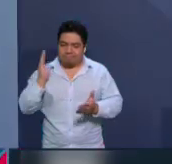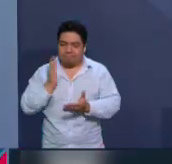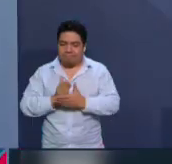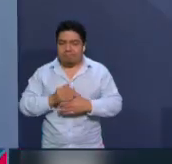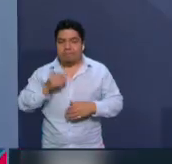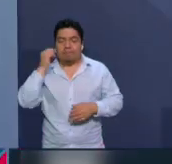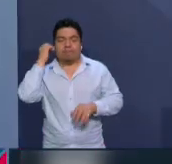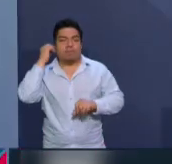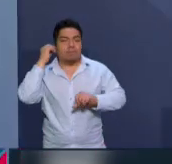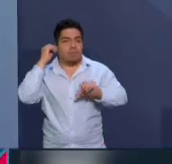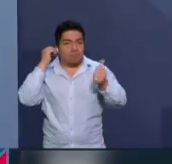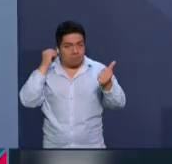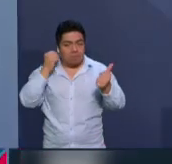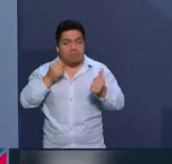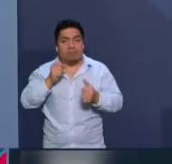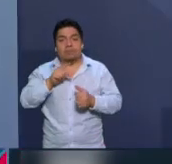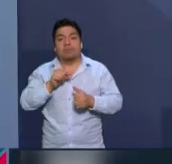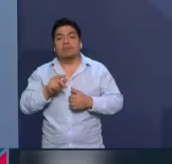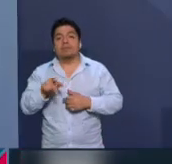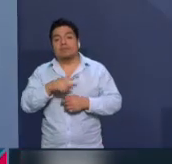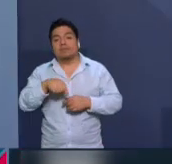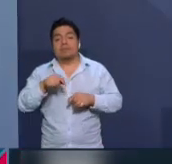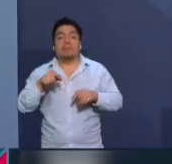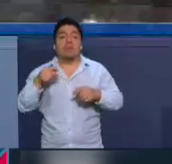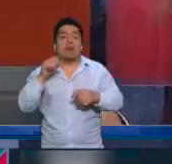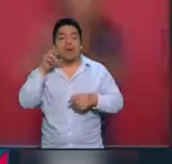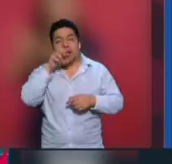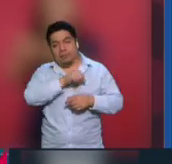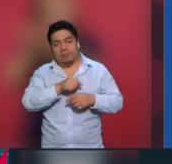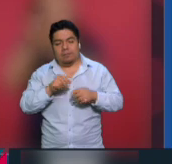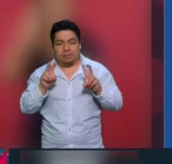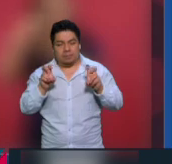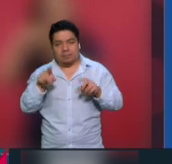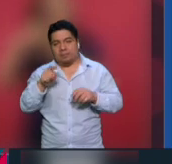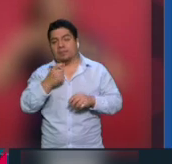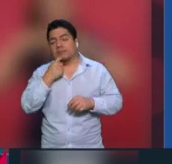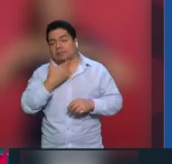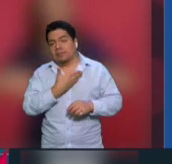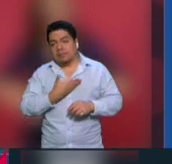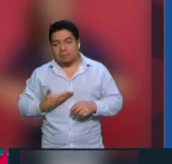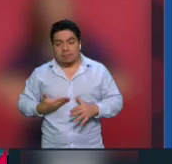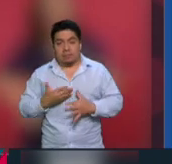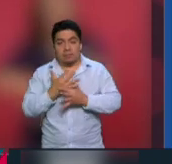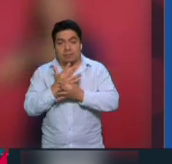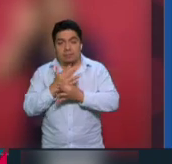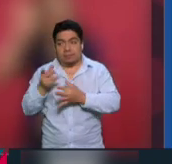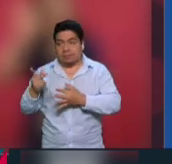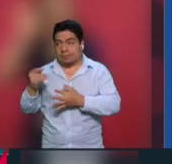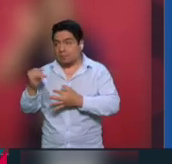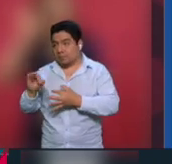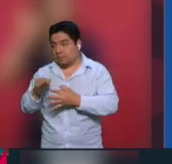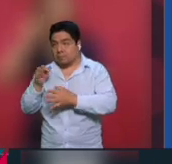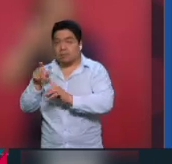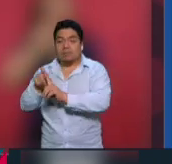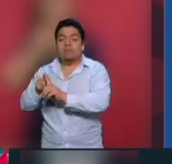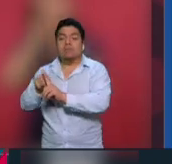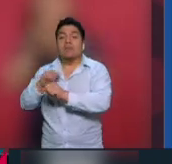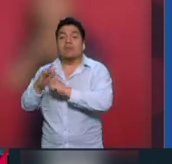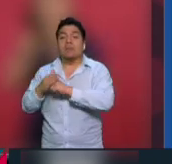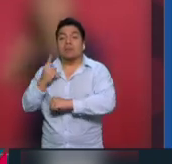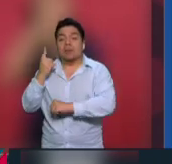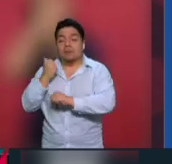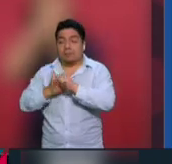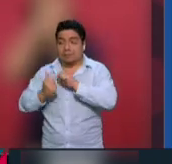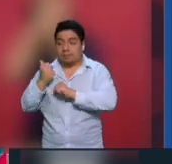En otro caso en el que se beneficia a presuntos delincuentes, el presidente López Obrador reiteró su crítica al Poder Judicial, pues el año pasado fue